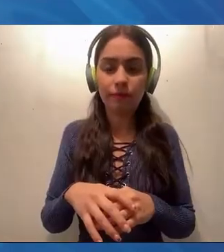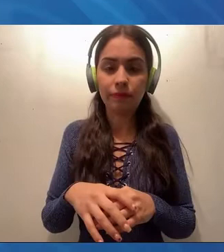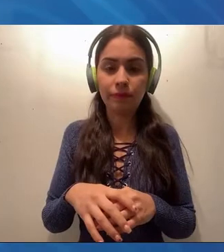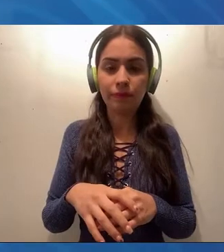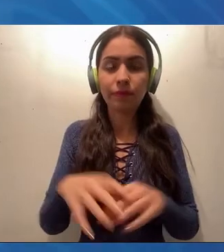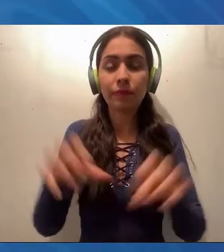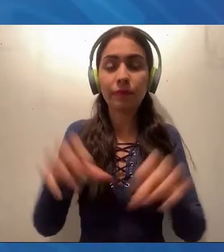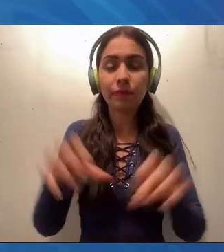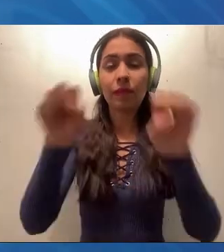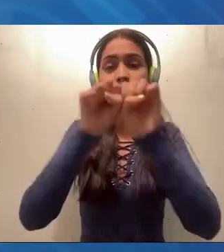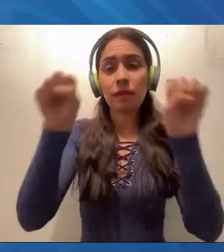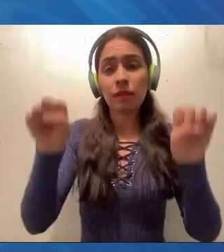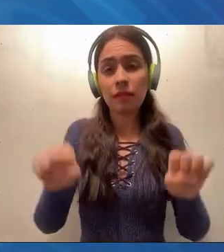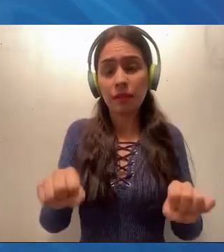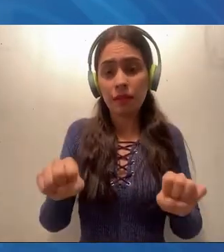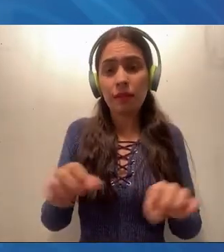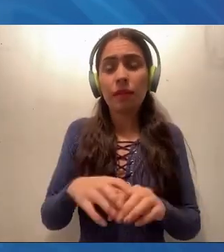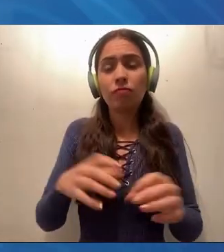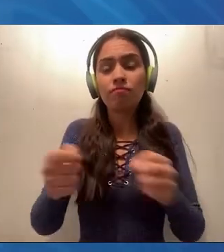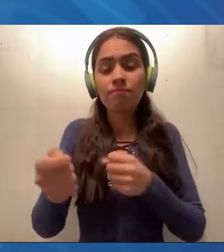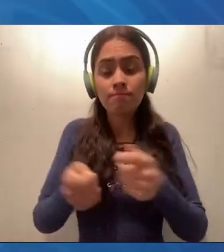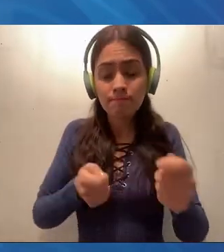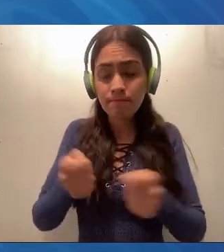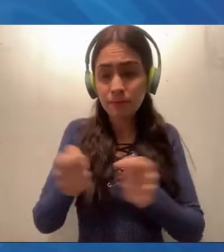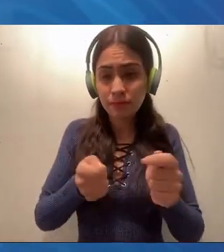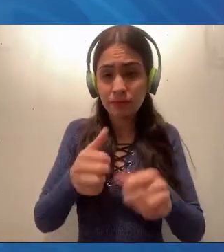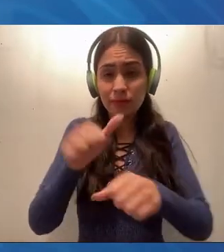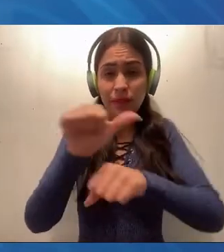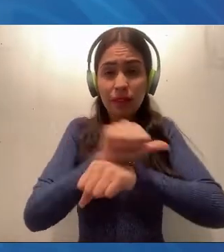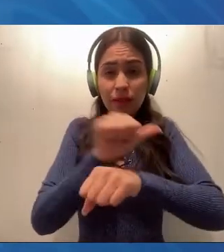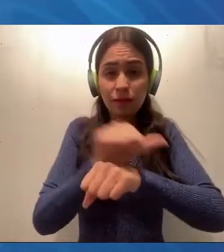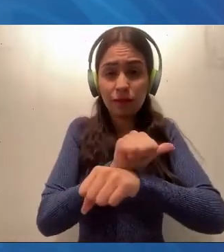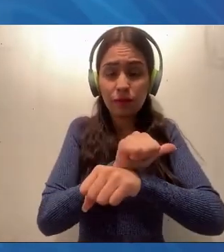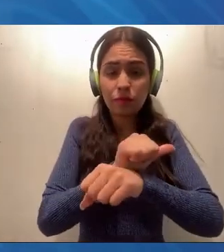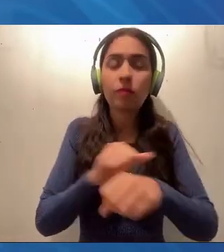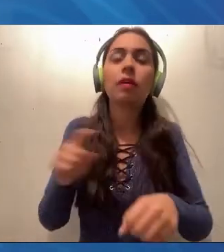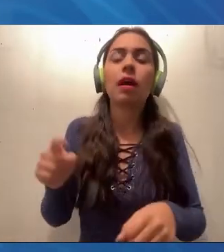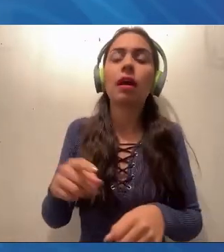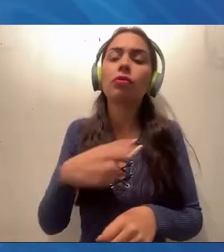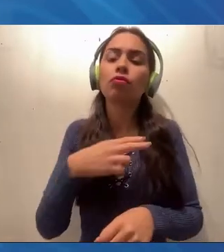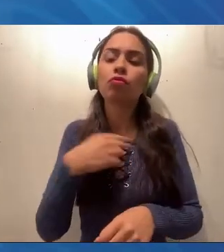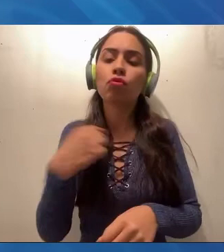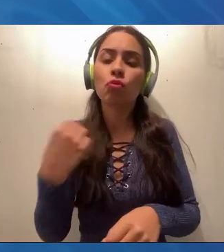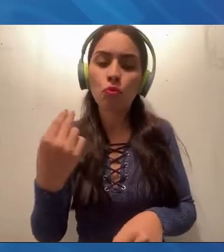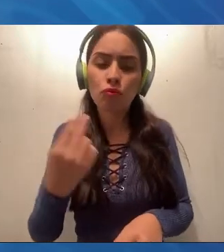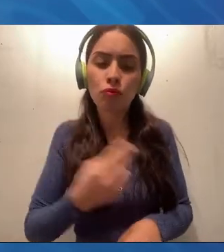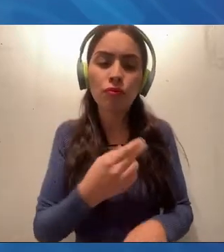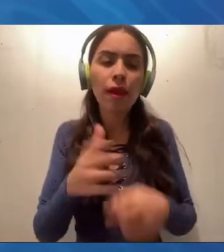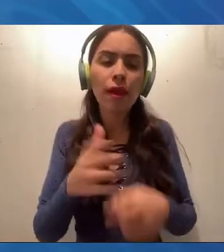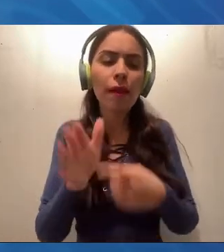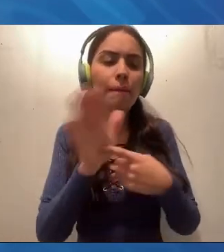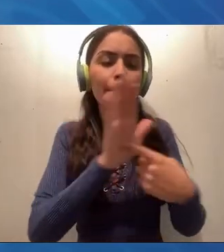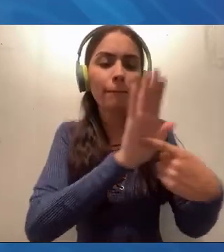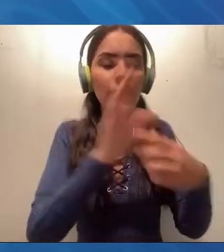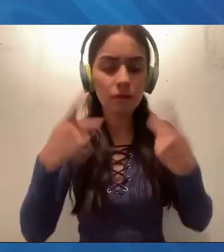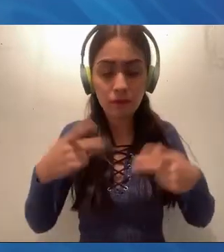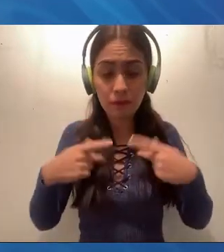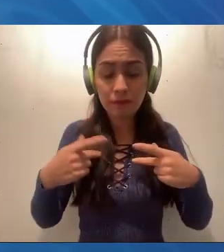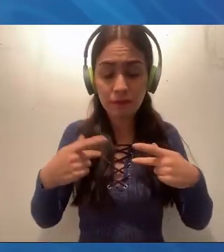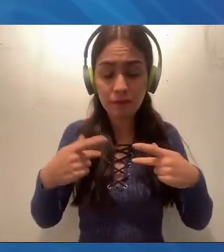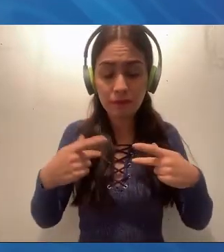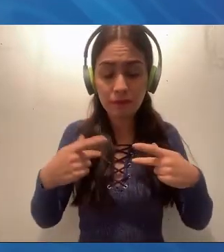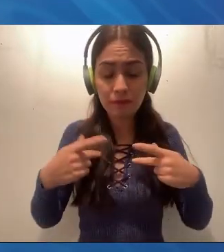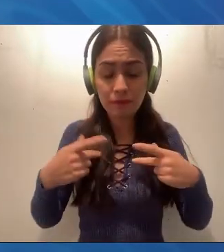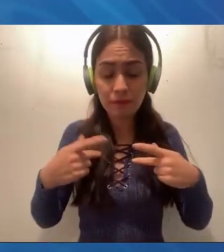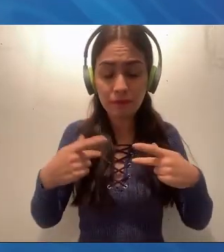estar transmitiéndole a nuestros usuarios en tiempo real cómo se encuentra cada uno de nuestros cruces, cómo está el de La Lerdo, cómo